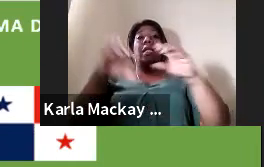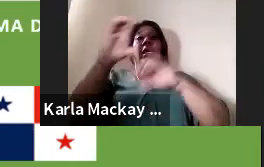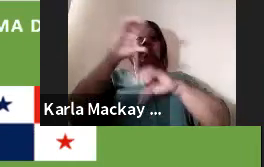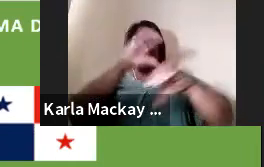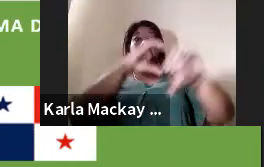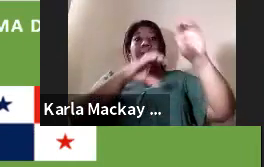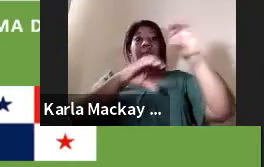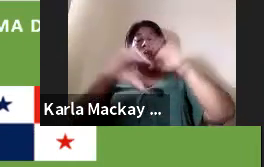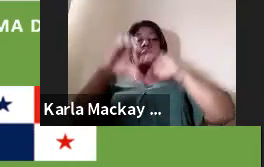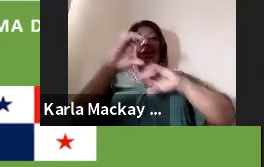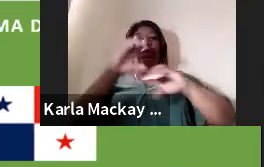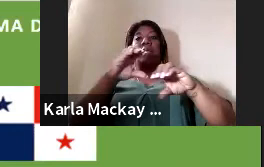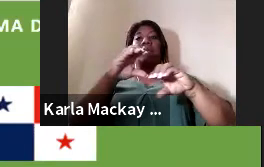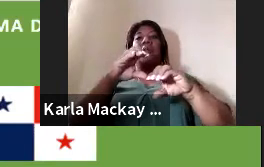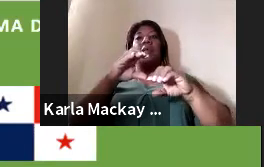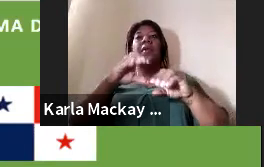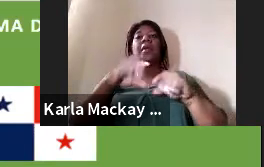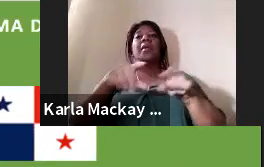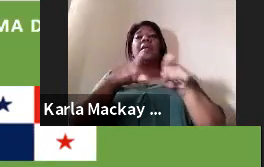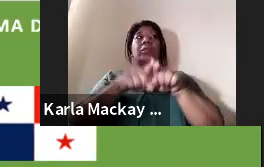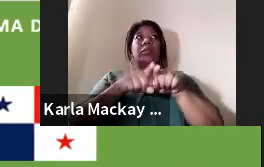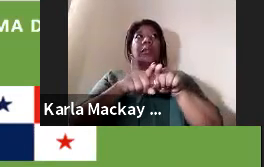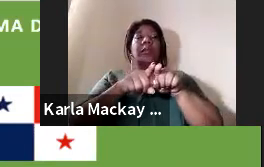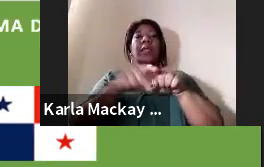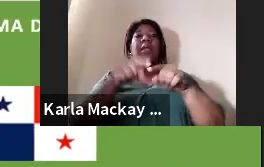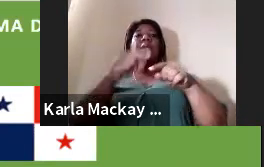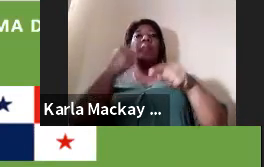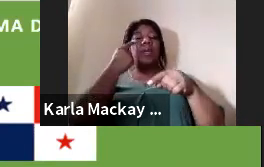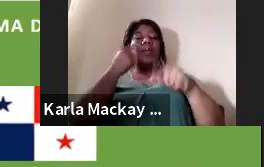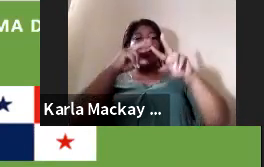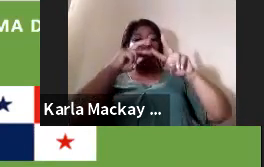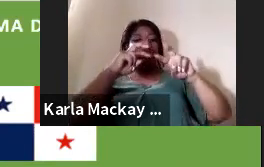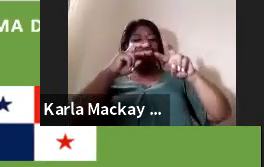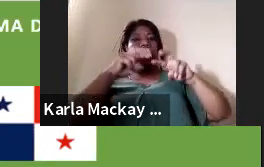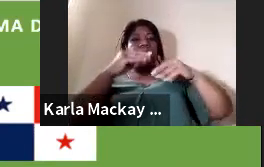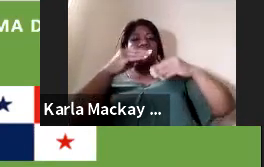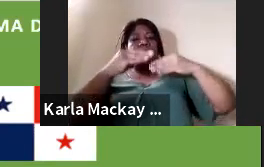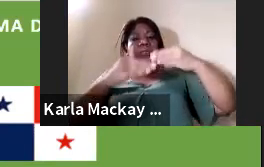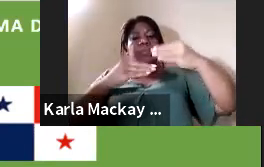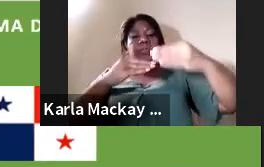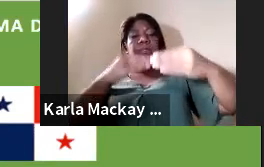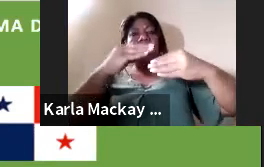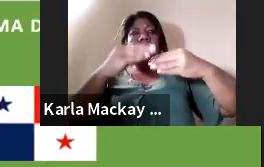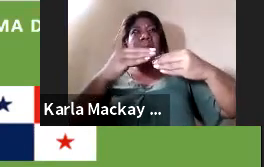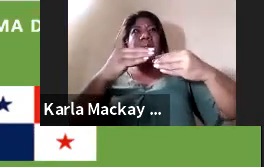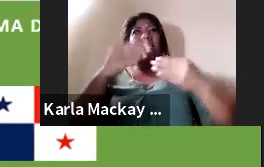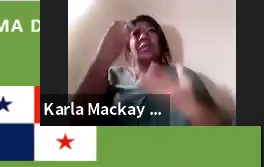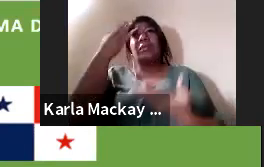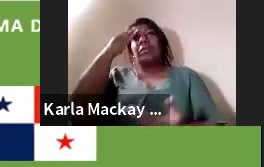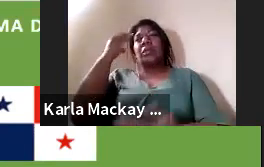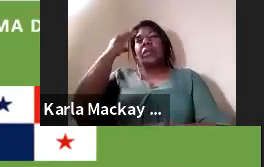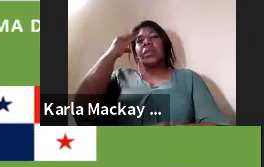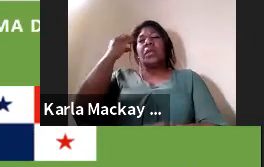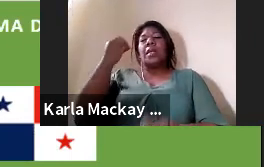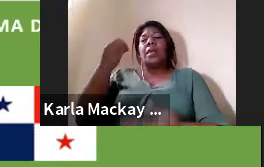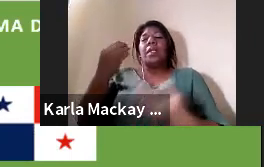Incluso durante ese proceso tampoco ellos habían tenido una experiencia en cuanto a,